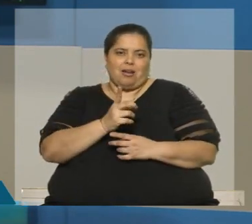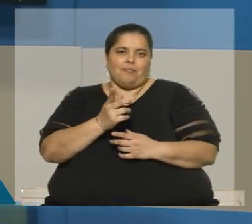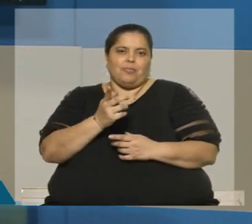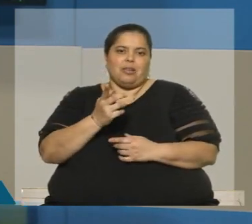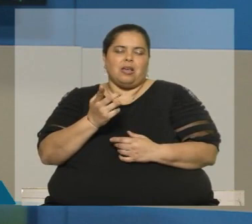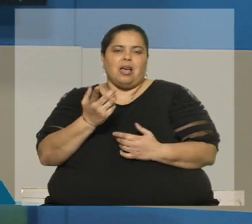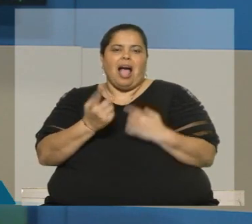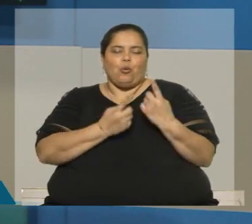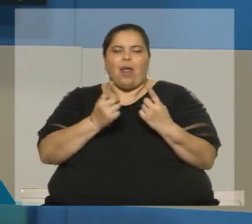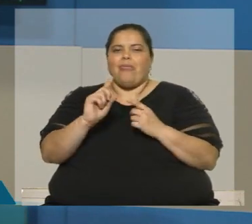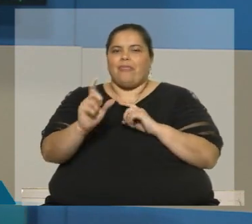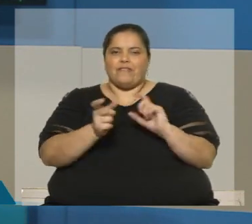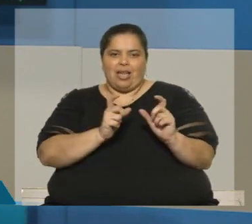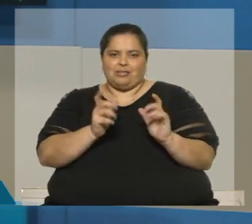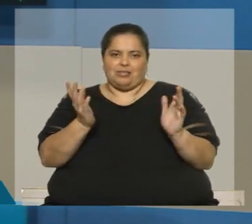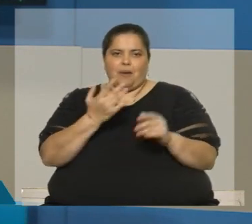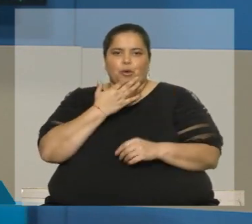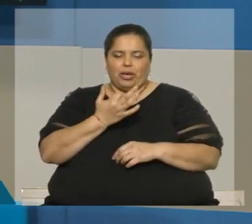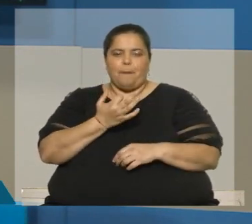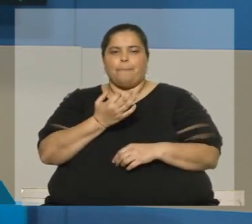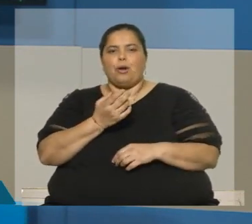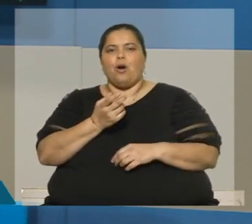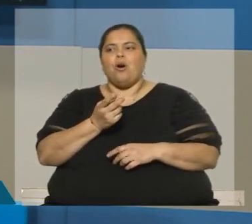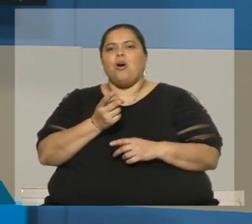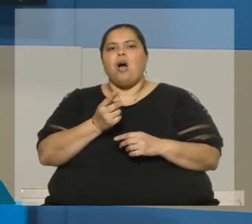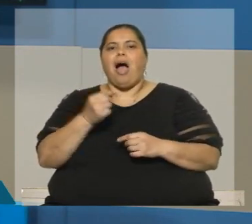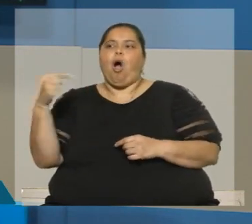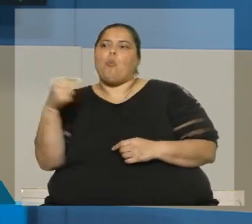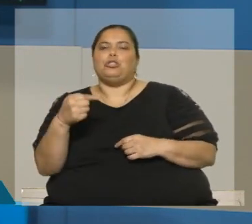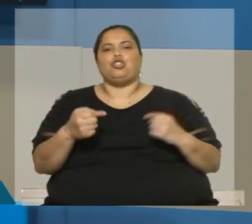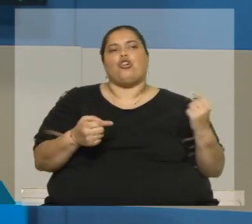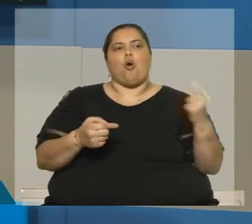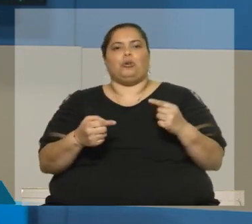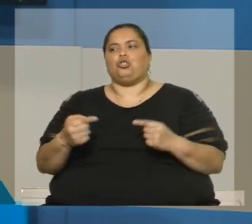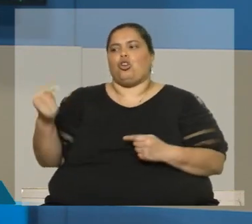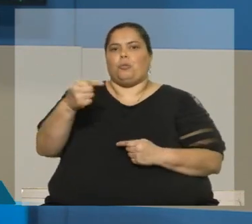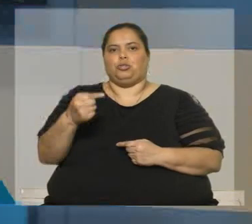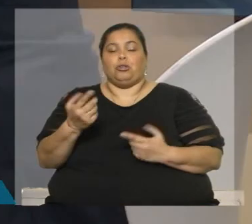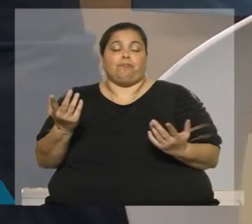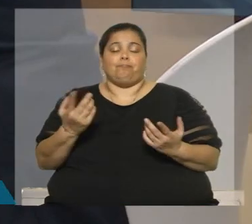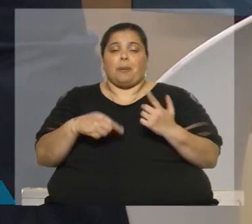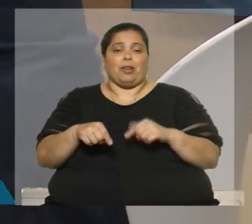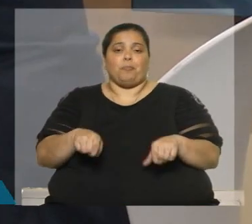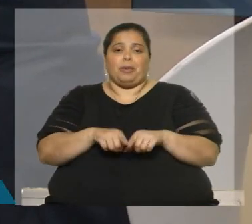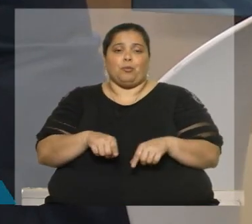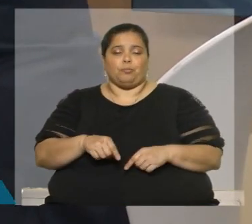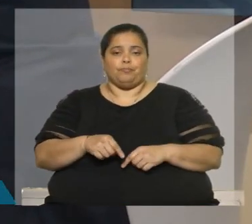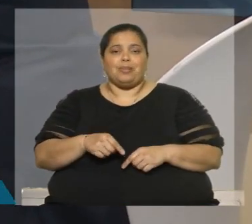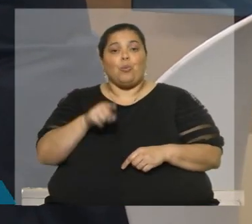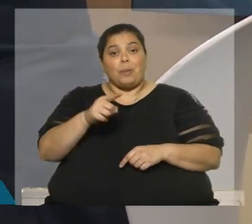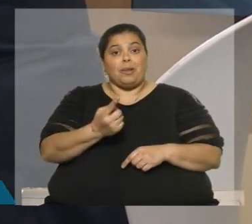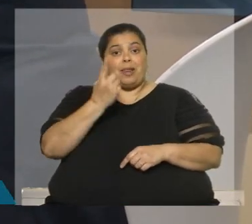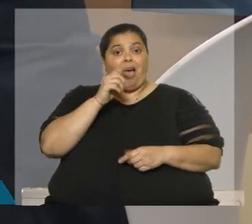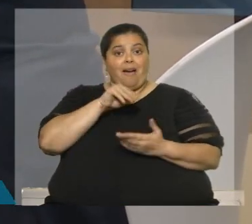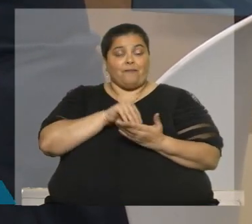simplemente se diferencian en eso y juegan al juego de la oposición, básicamente después participando en las mismas políticas. Es la primera vez que viene a Uruguay, pero